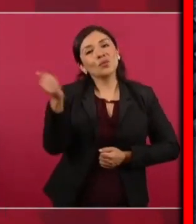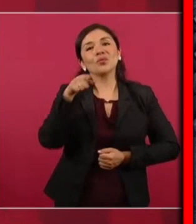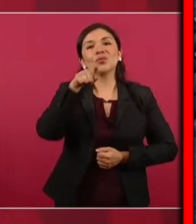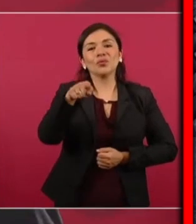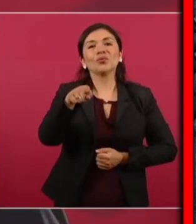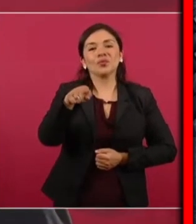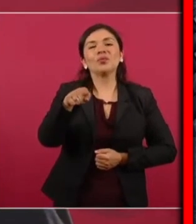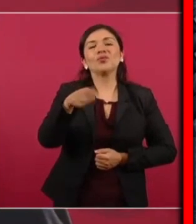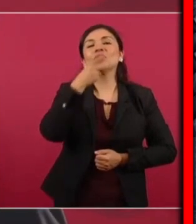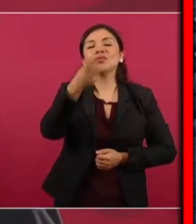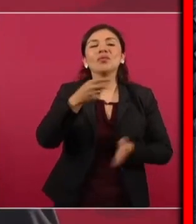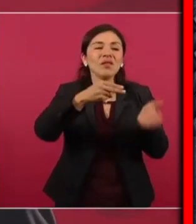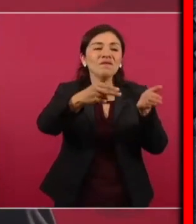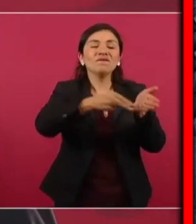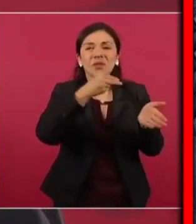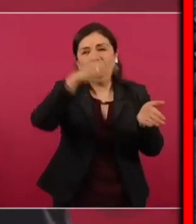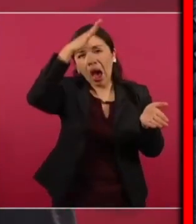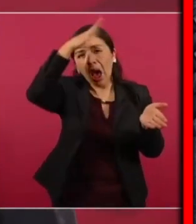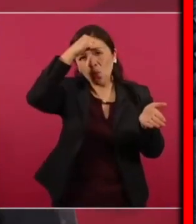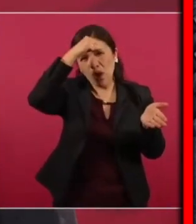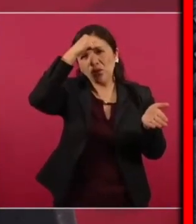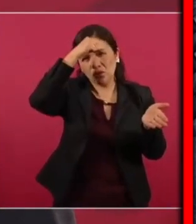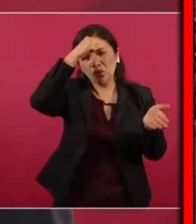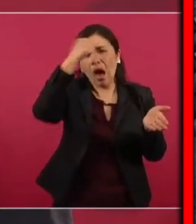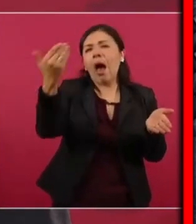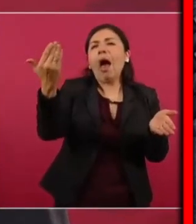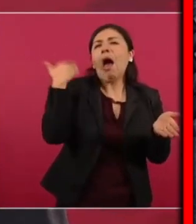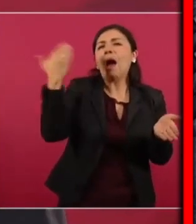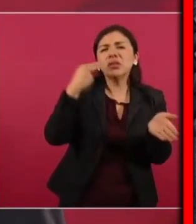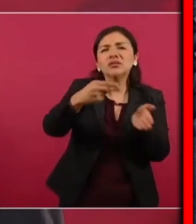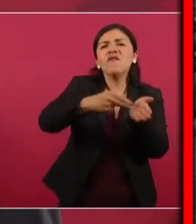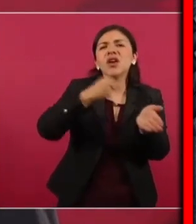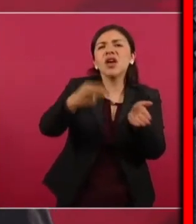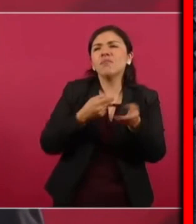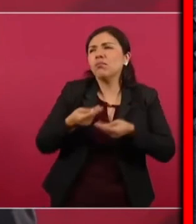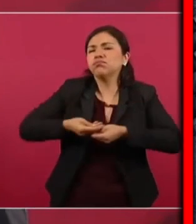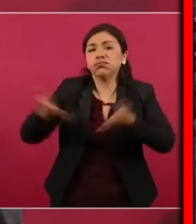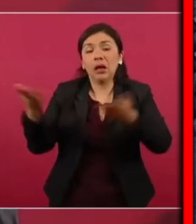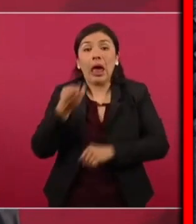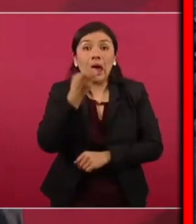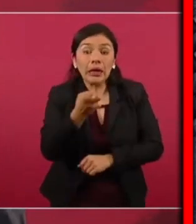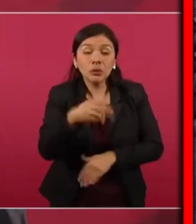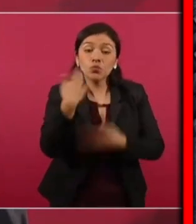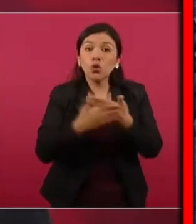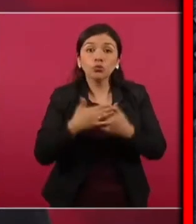convenios que se otorgaron con anterioridad se van a revisar